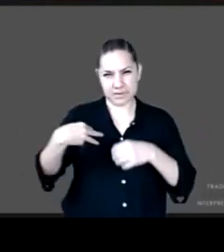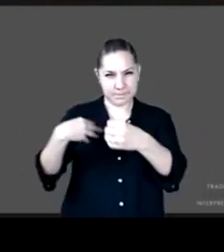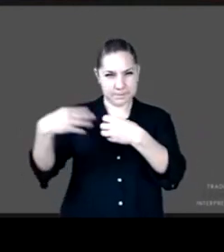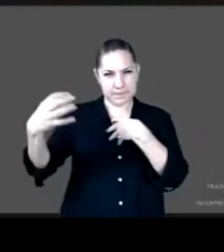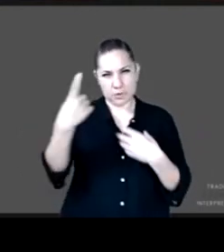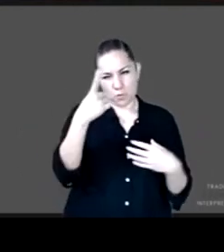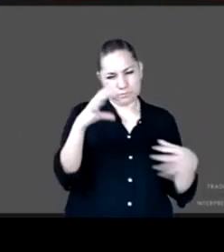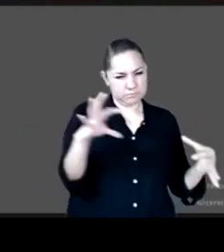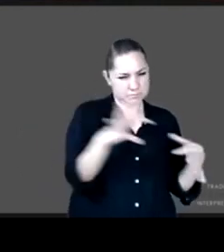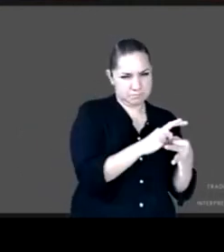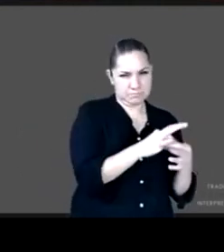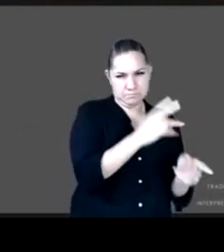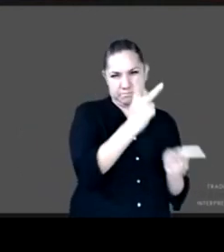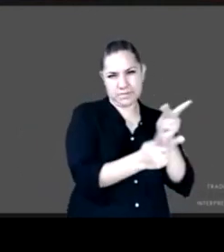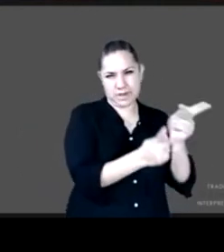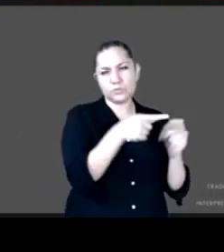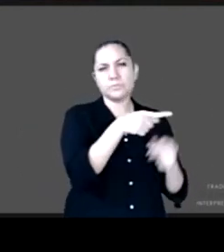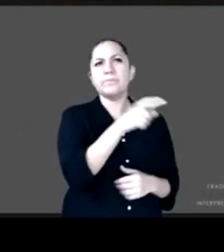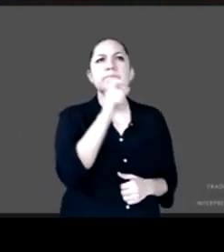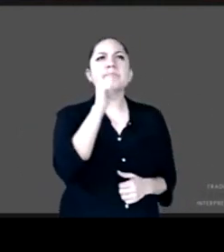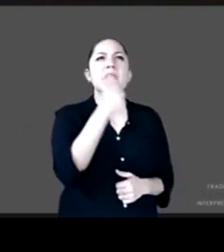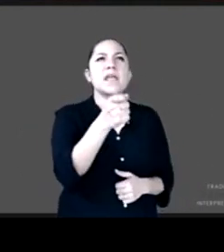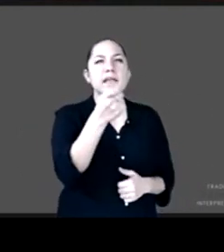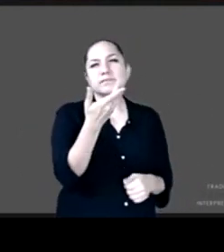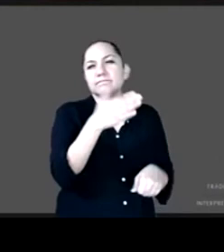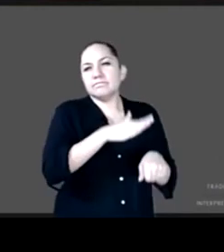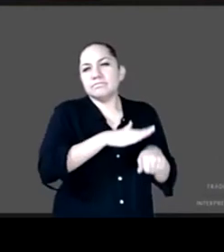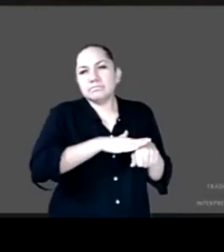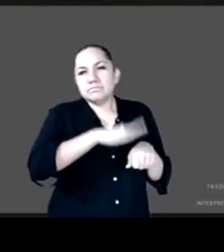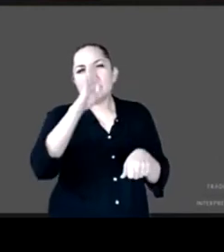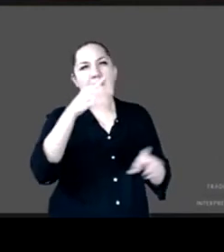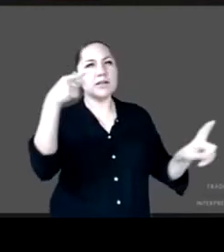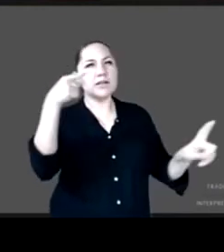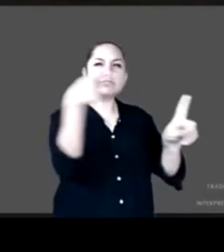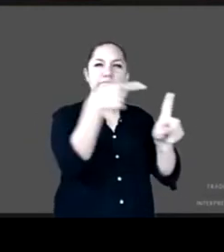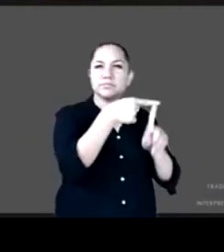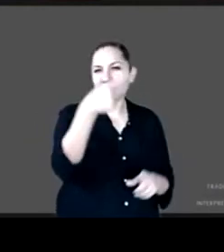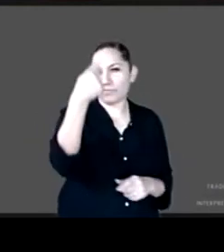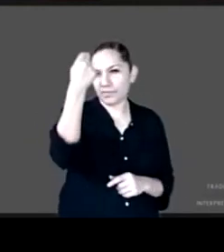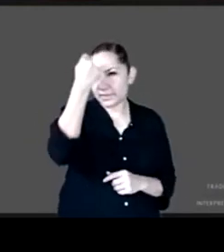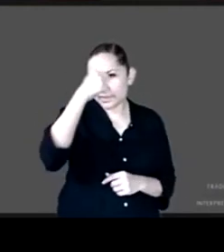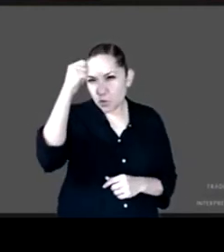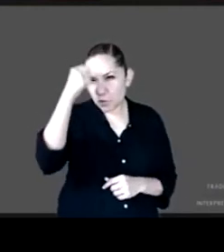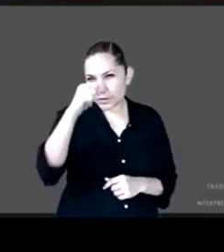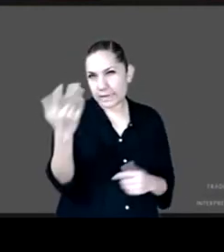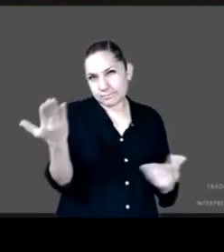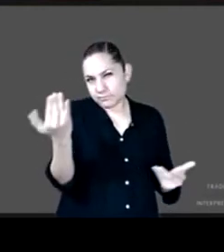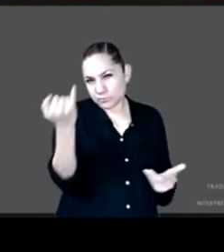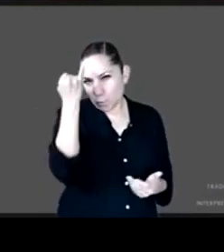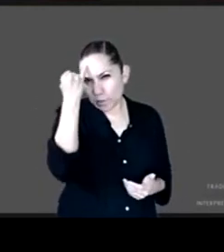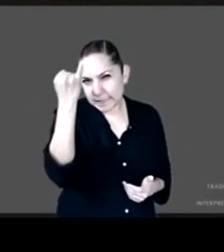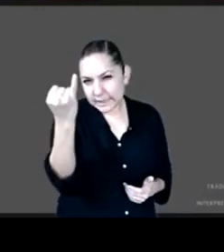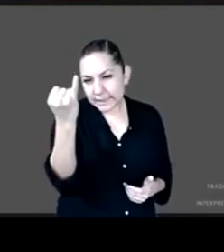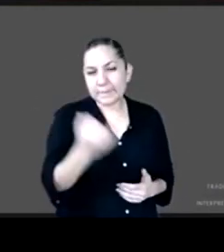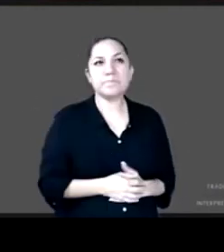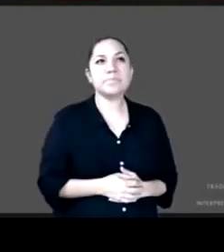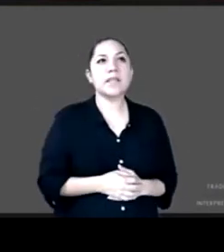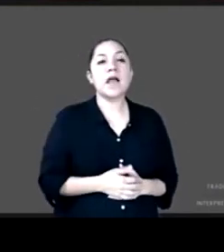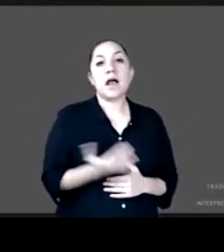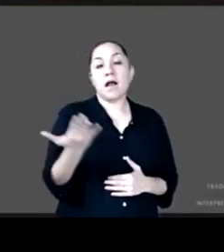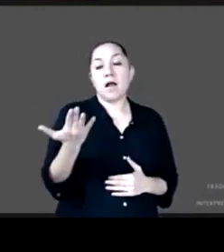pregunta teórica pero que tiene efectos muy importantes y es si debe prohibirse y en qué condiciones el trabajo